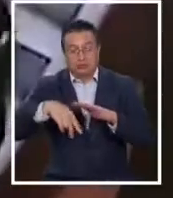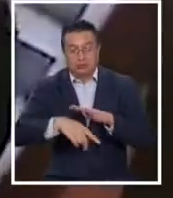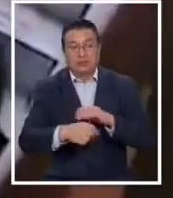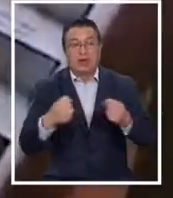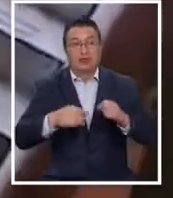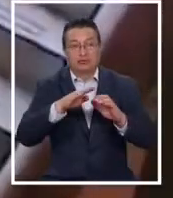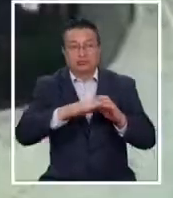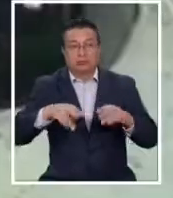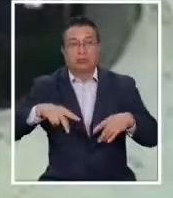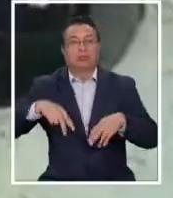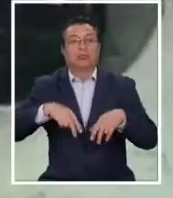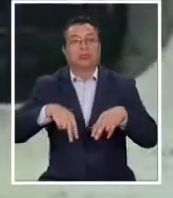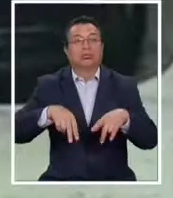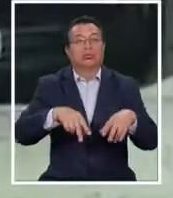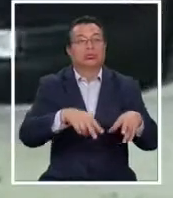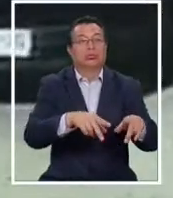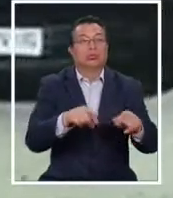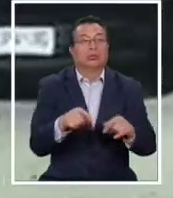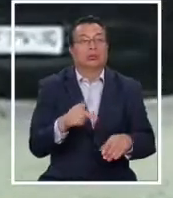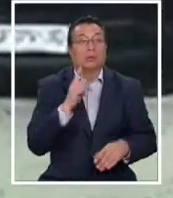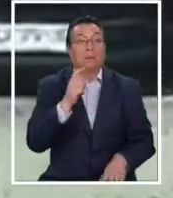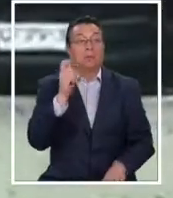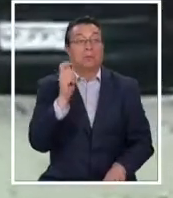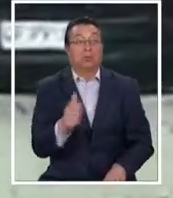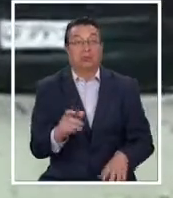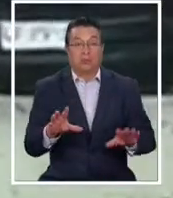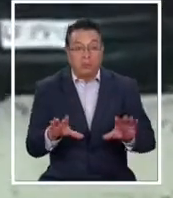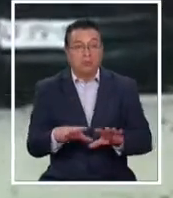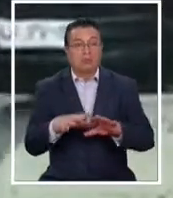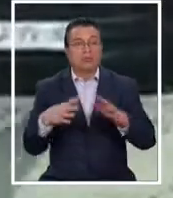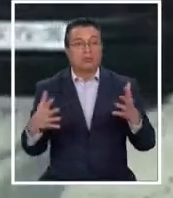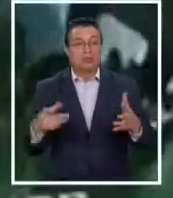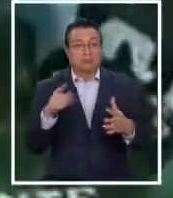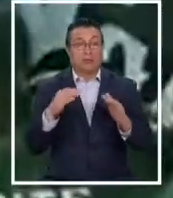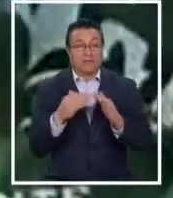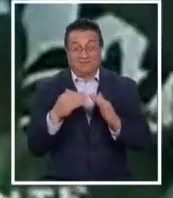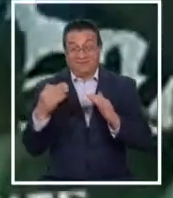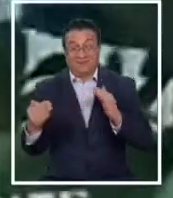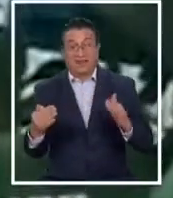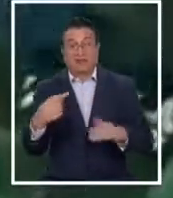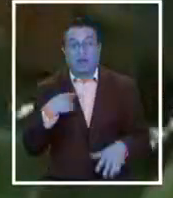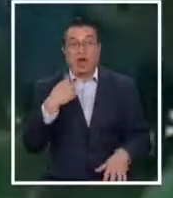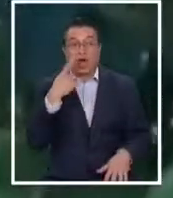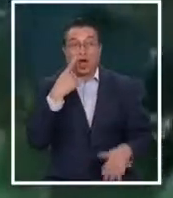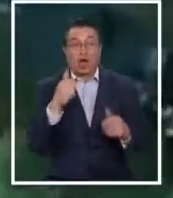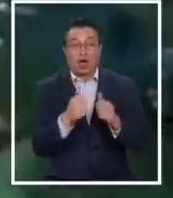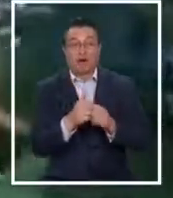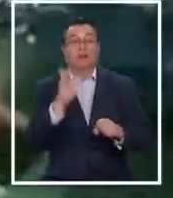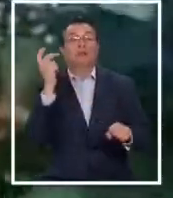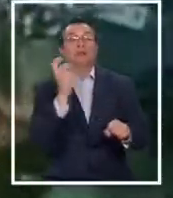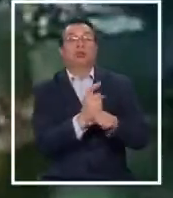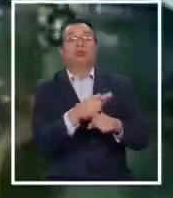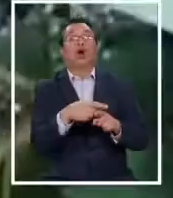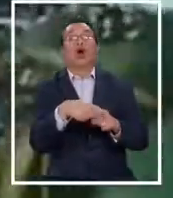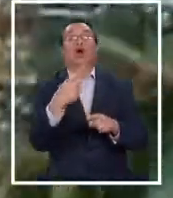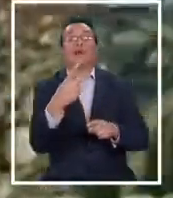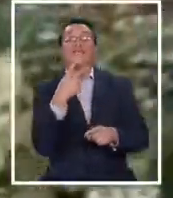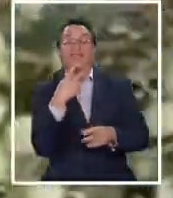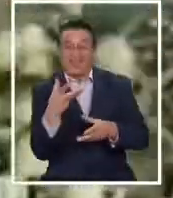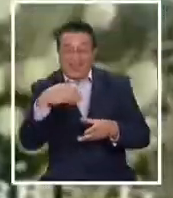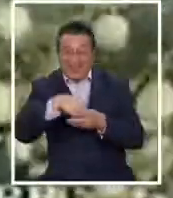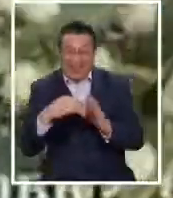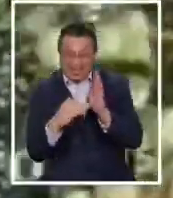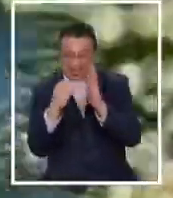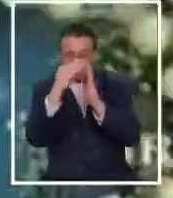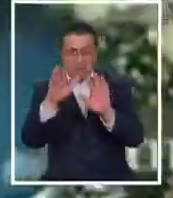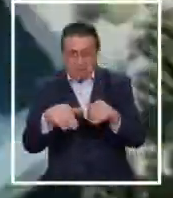estacionamiento. Una visita tan fugaz como insólita. El mismo vecino con sus conocidos robaron la camioneta de otro morador del mismo